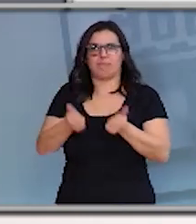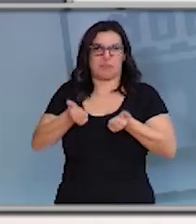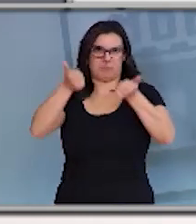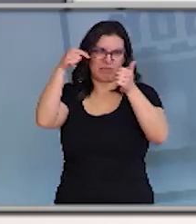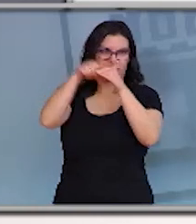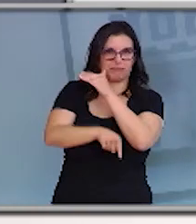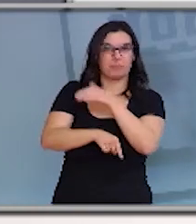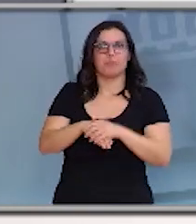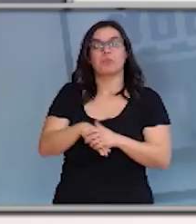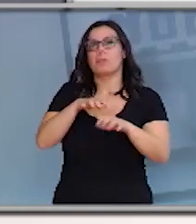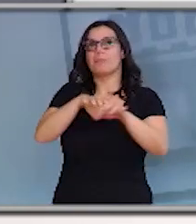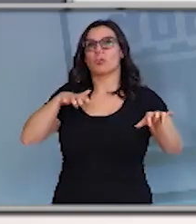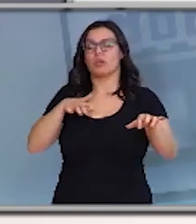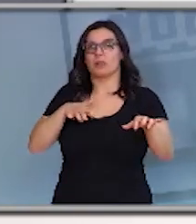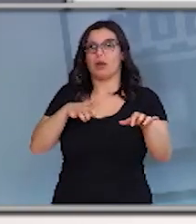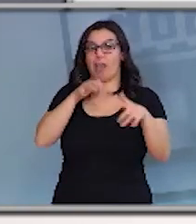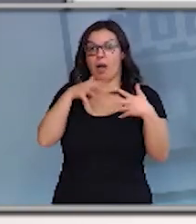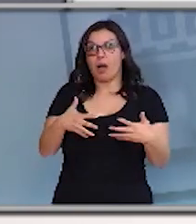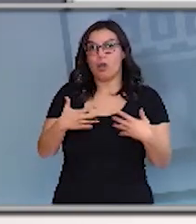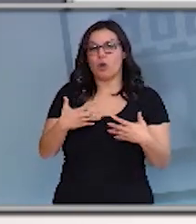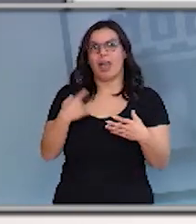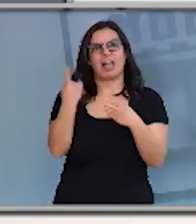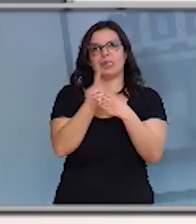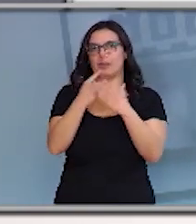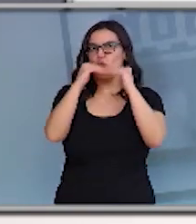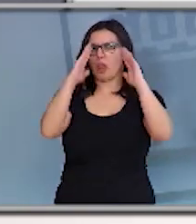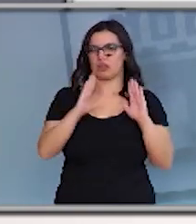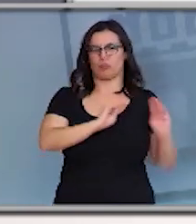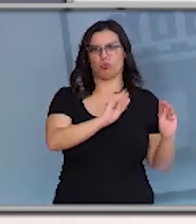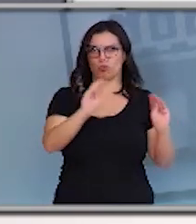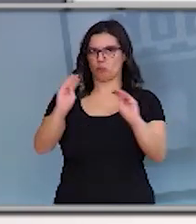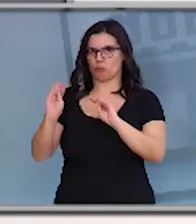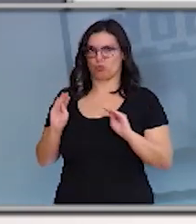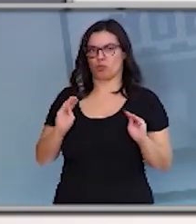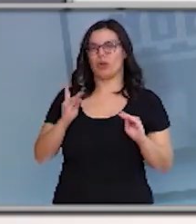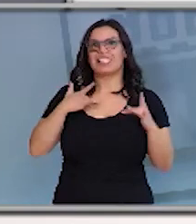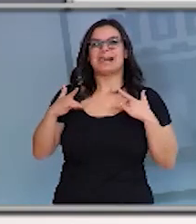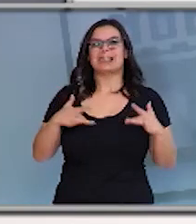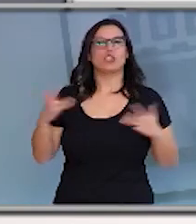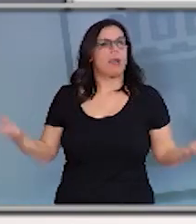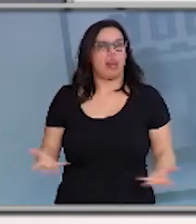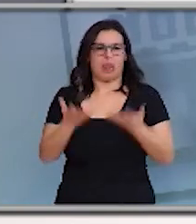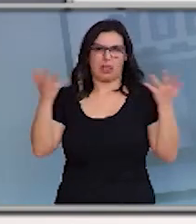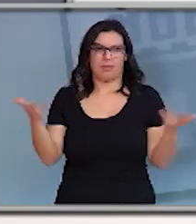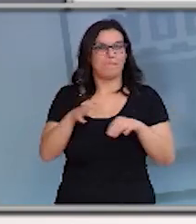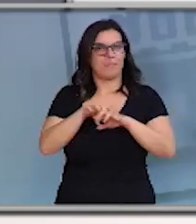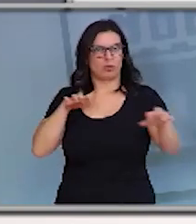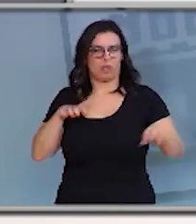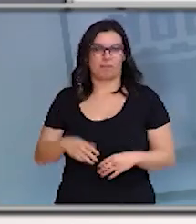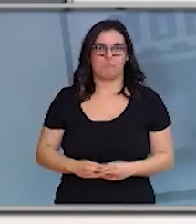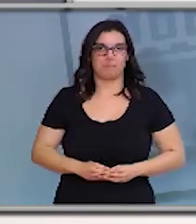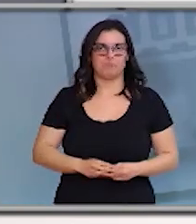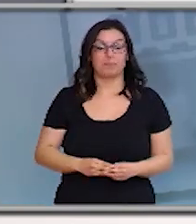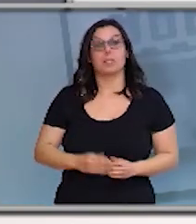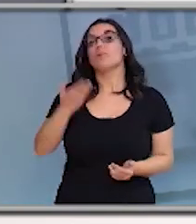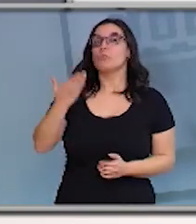mayoría de los casos se encuentran en el momento actual en aislamiento domiciliario e con sintomatología leve. É